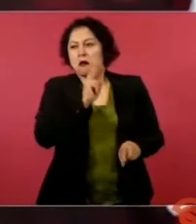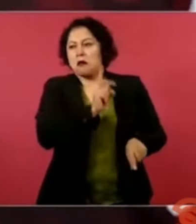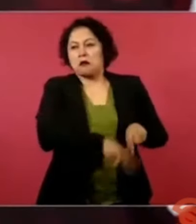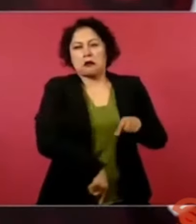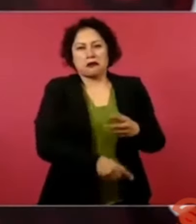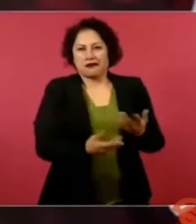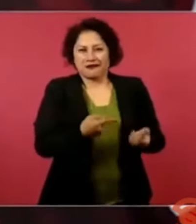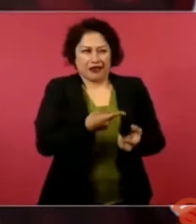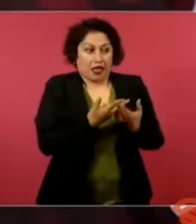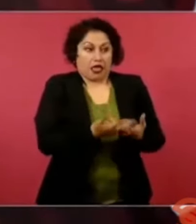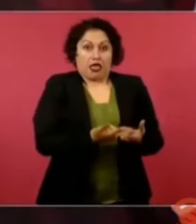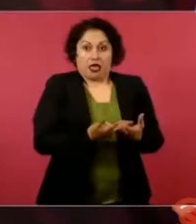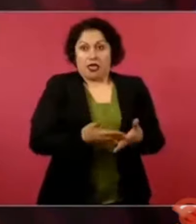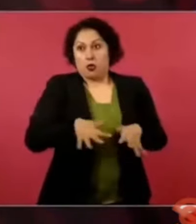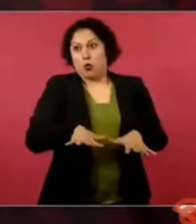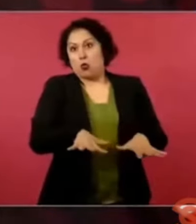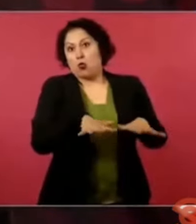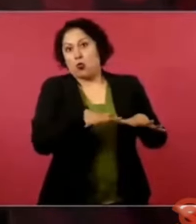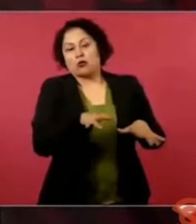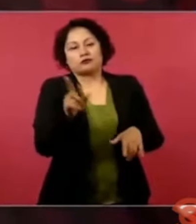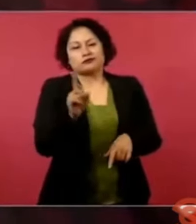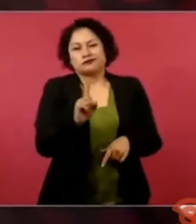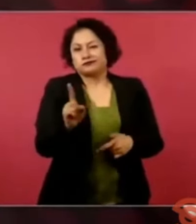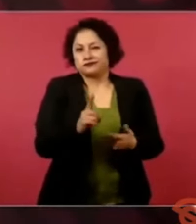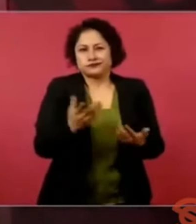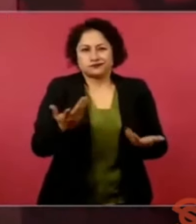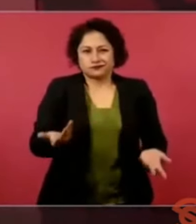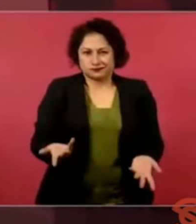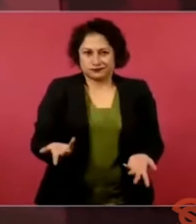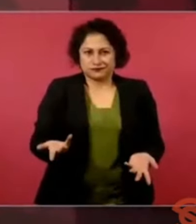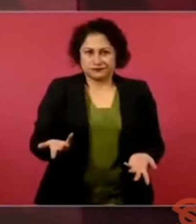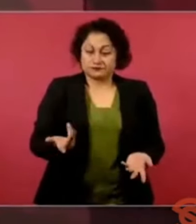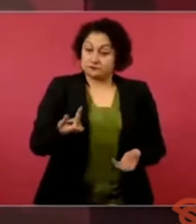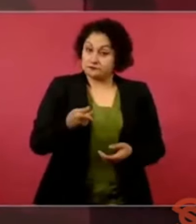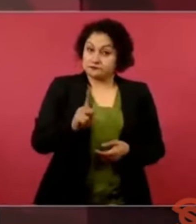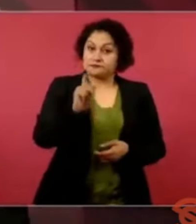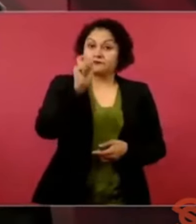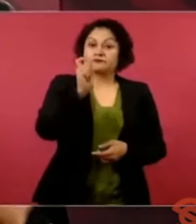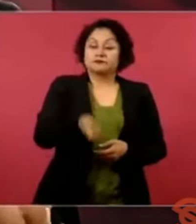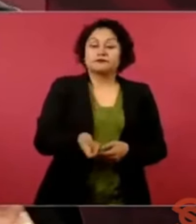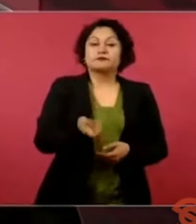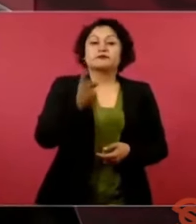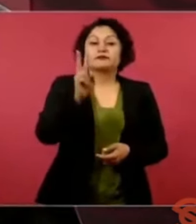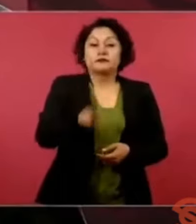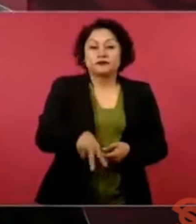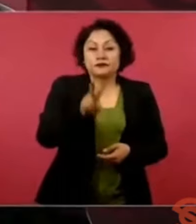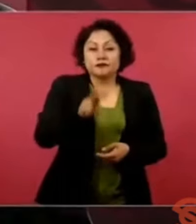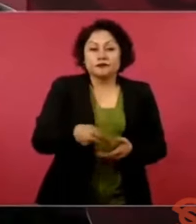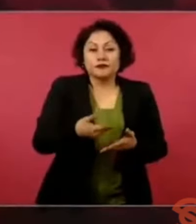nos hicieron muy generosos,